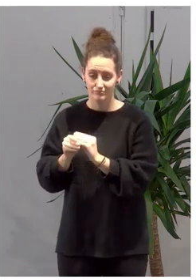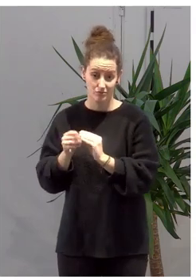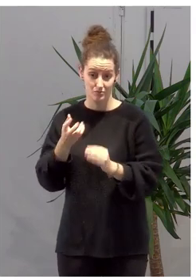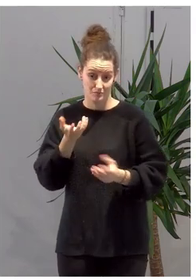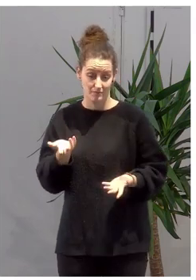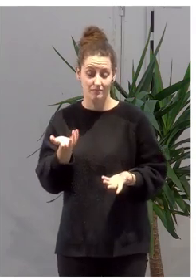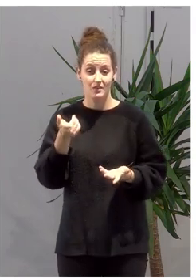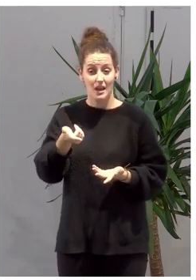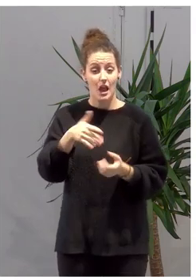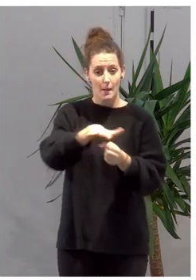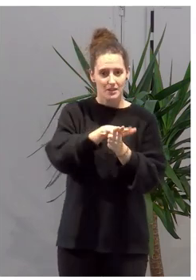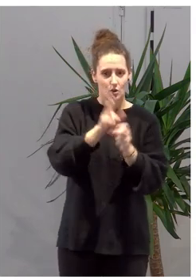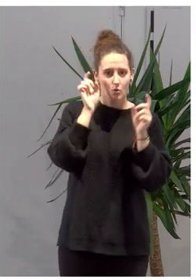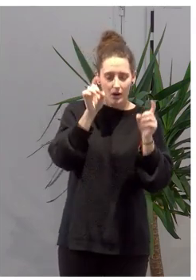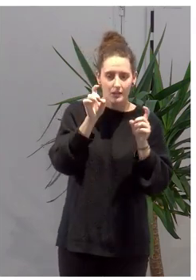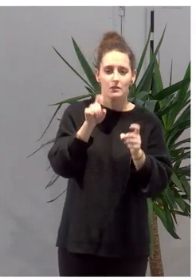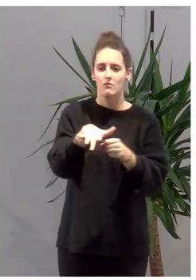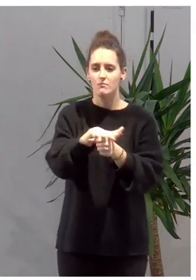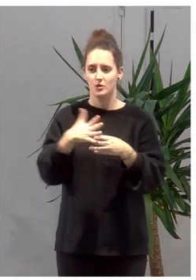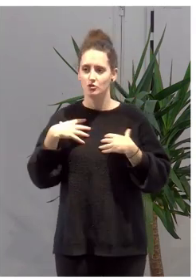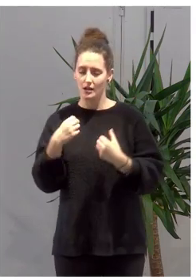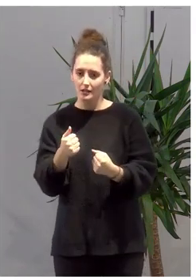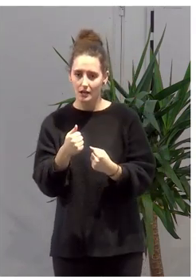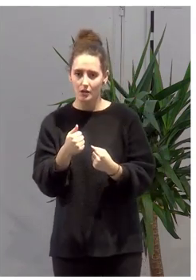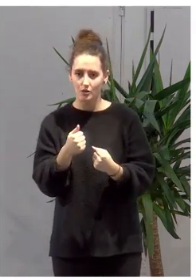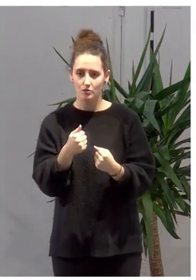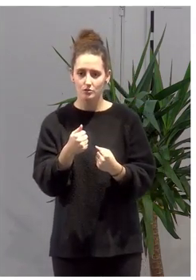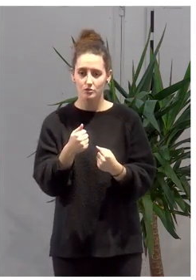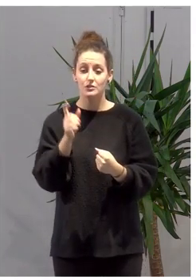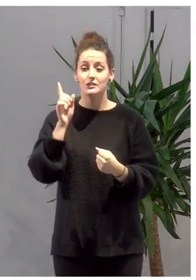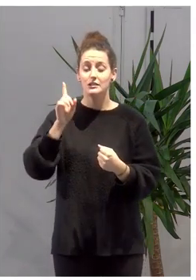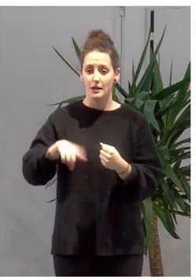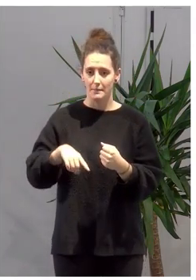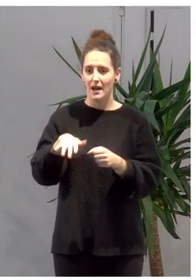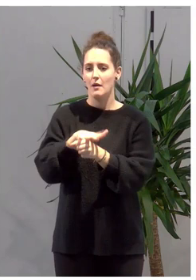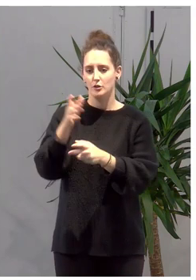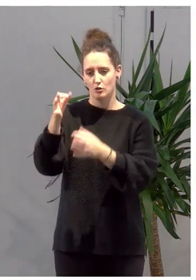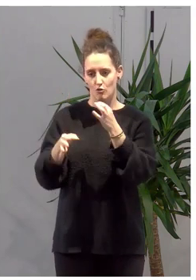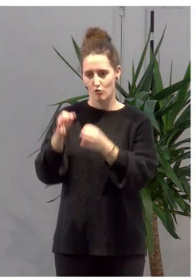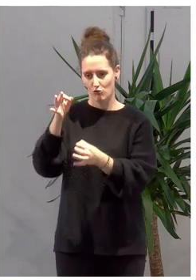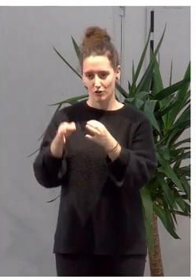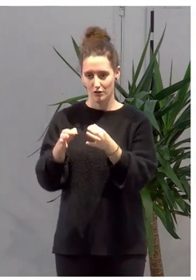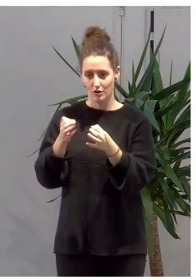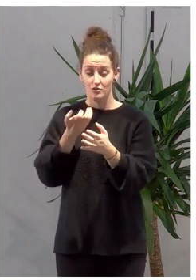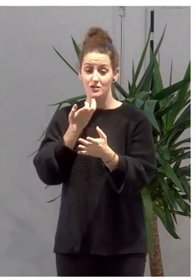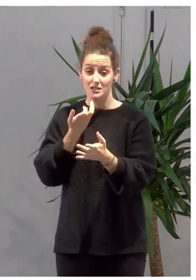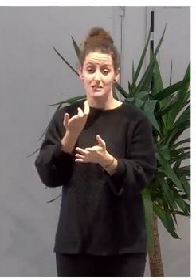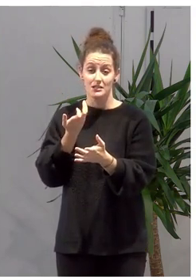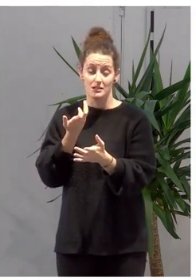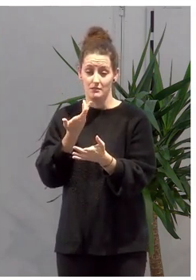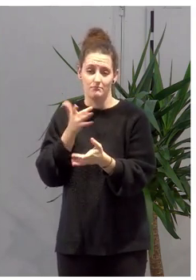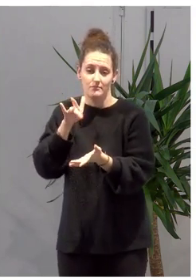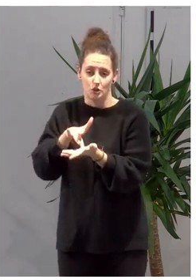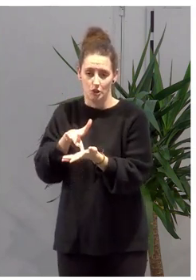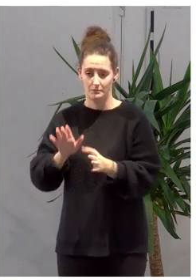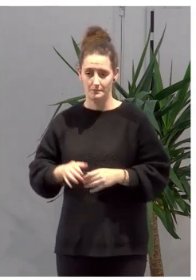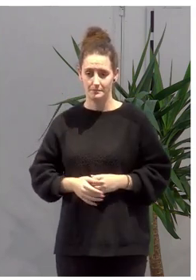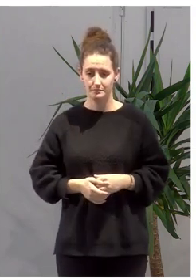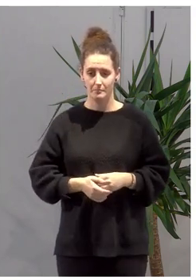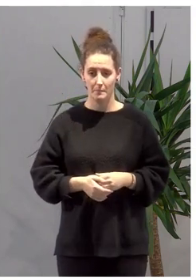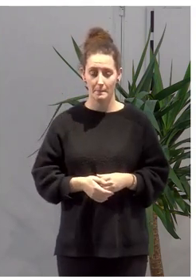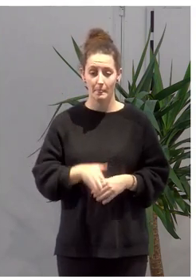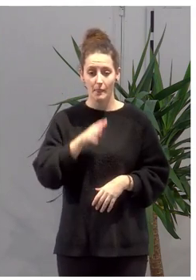los ámbitos educativos, los ámbitos sanitarios y también el ámbito jurídico cuando este interviene. Por esto,